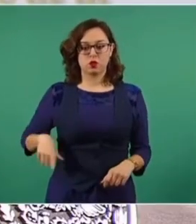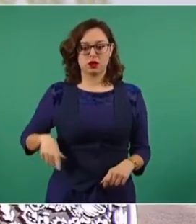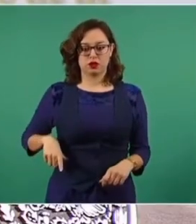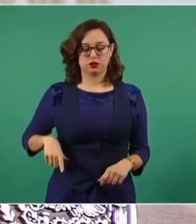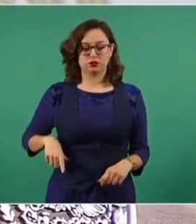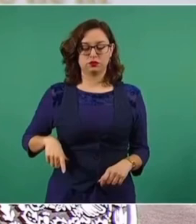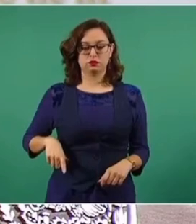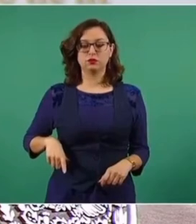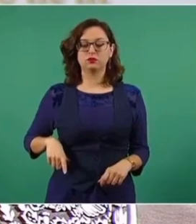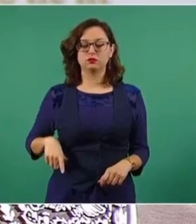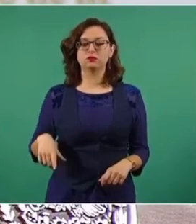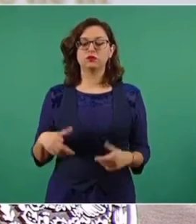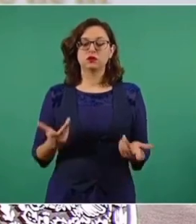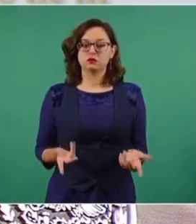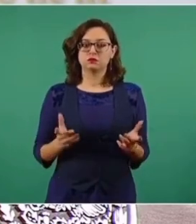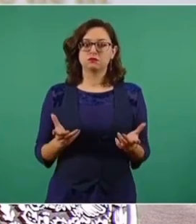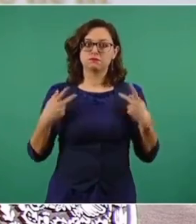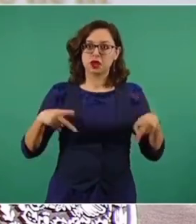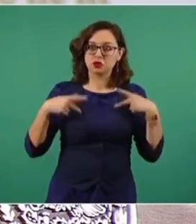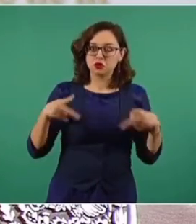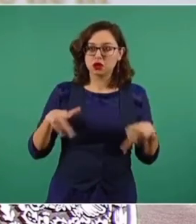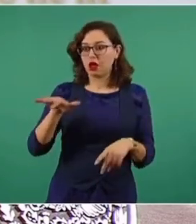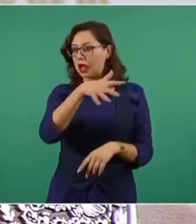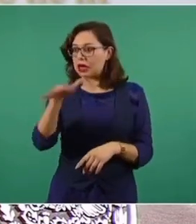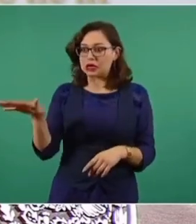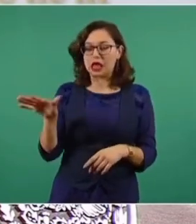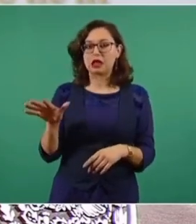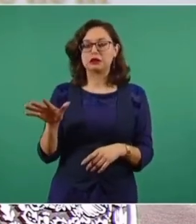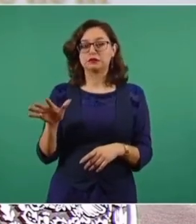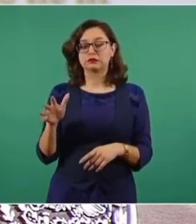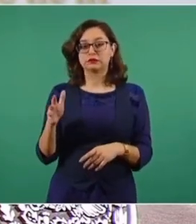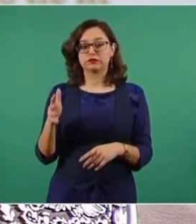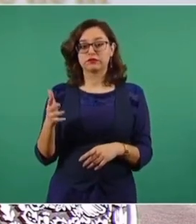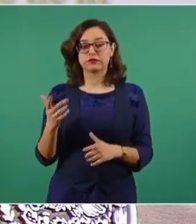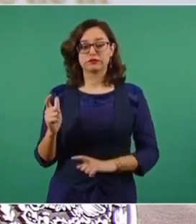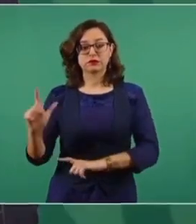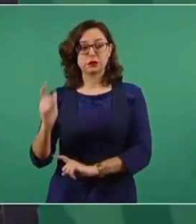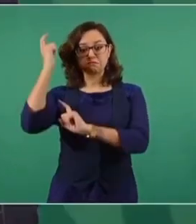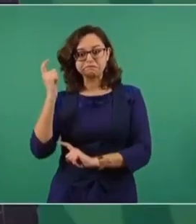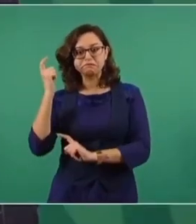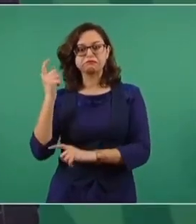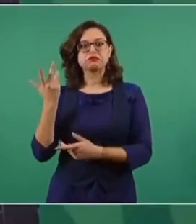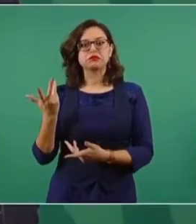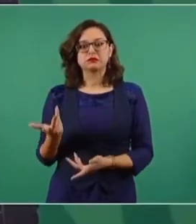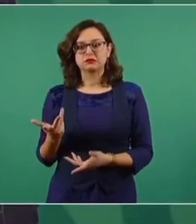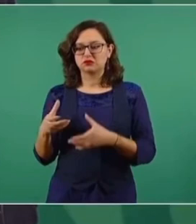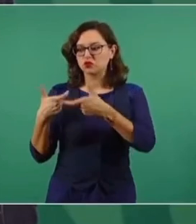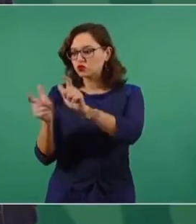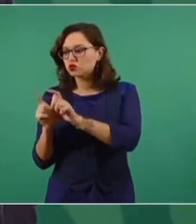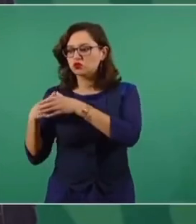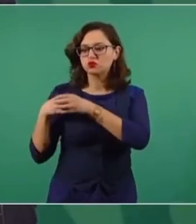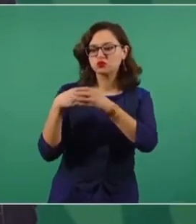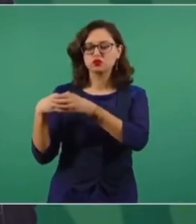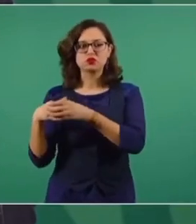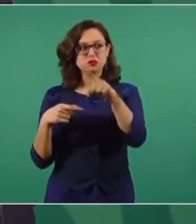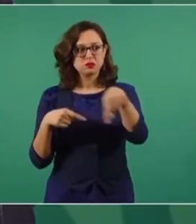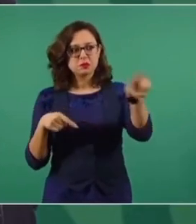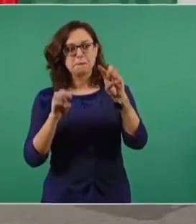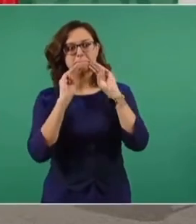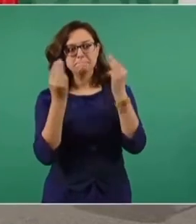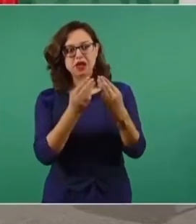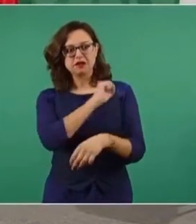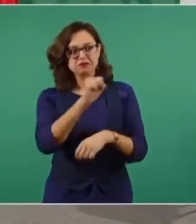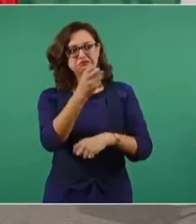partidario de que la gente se arme y forme grupos para enfrentar